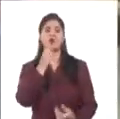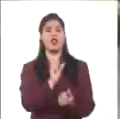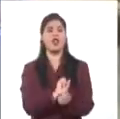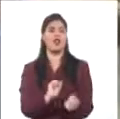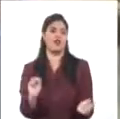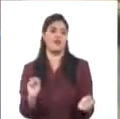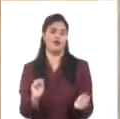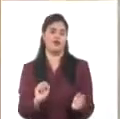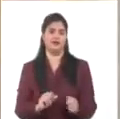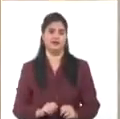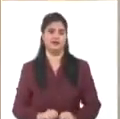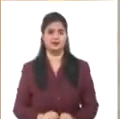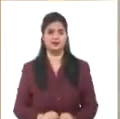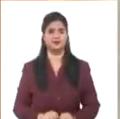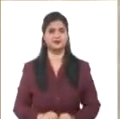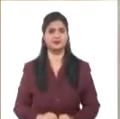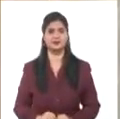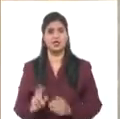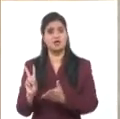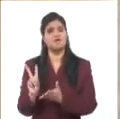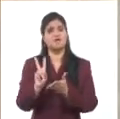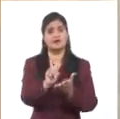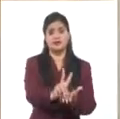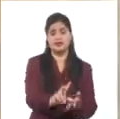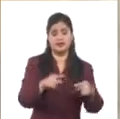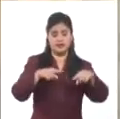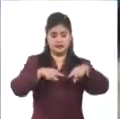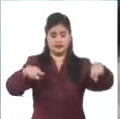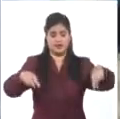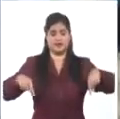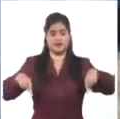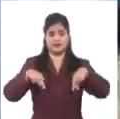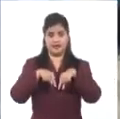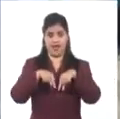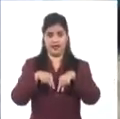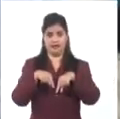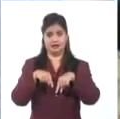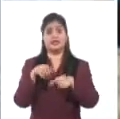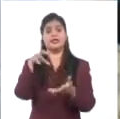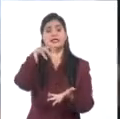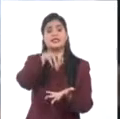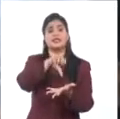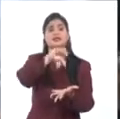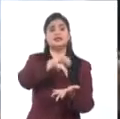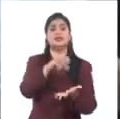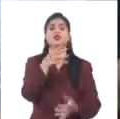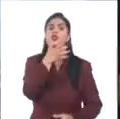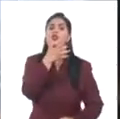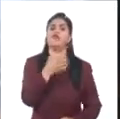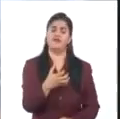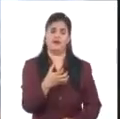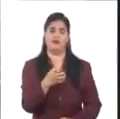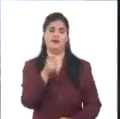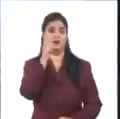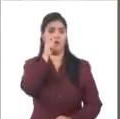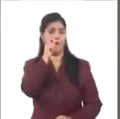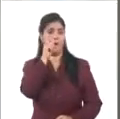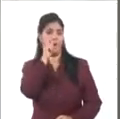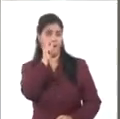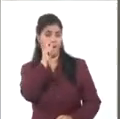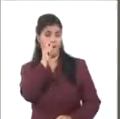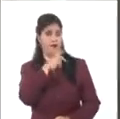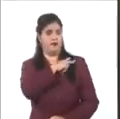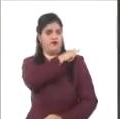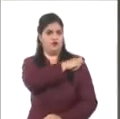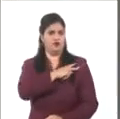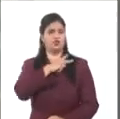Luego de visitar las salas expositivas del Centro Fidel Castro en esta capital, el premier de Dominica Roosevelt Scherrit,